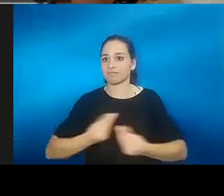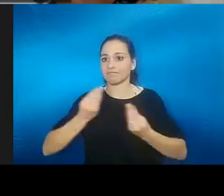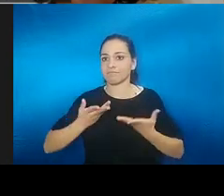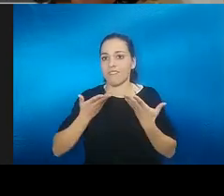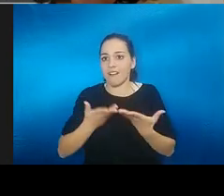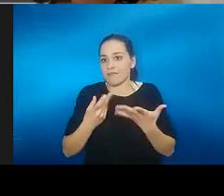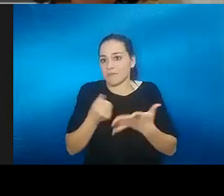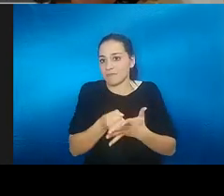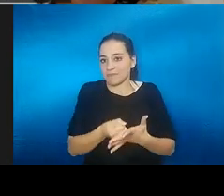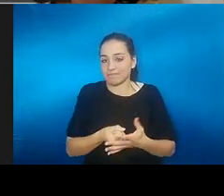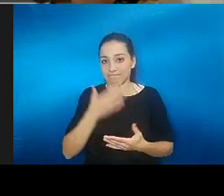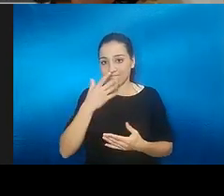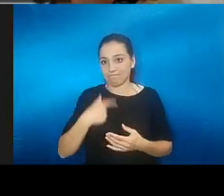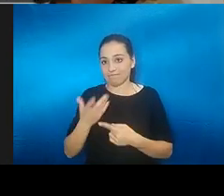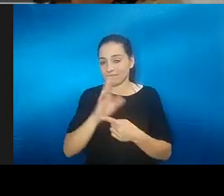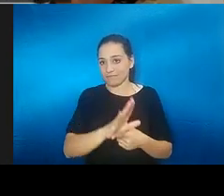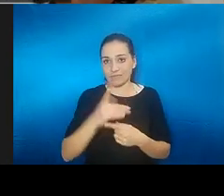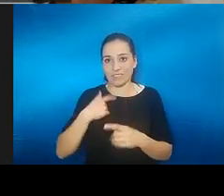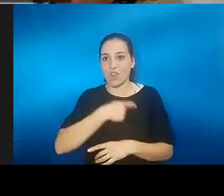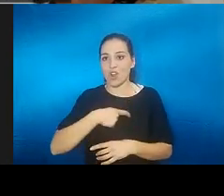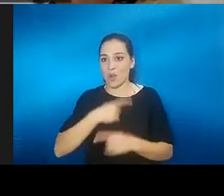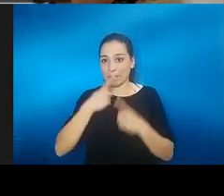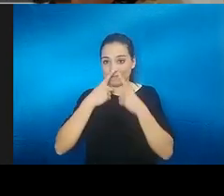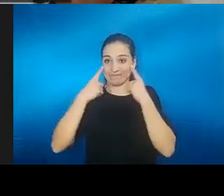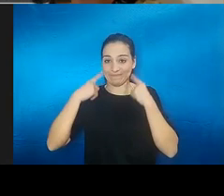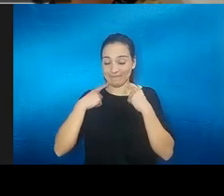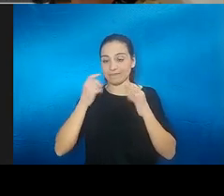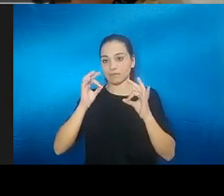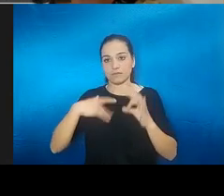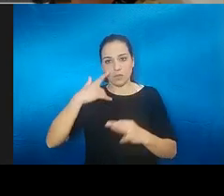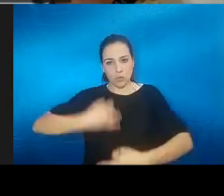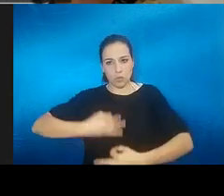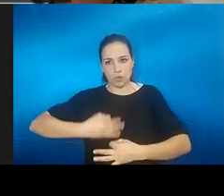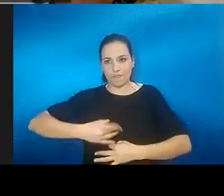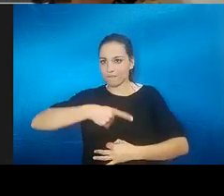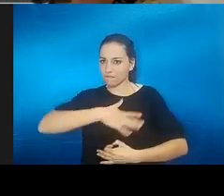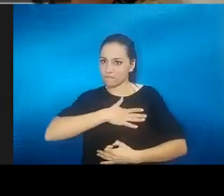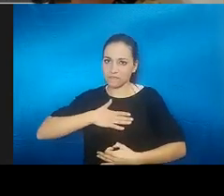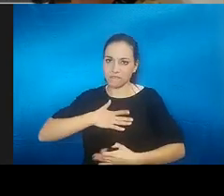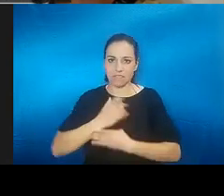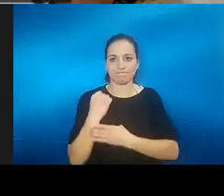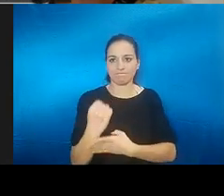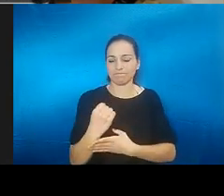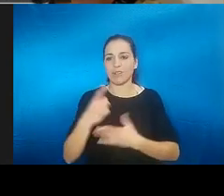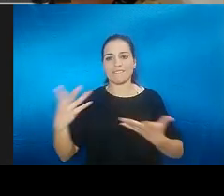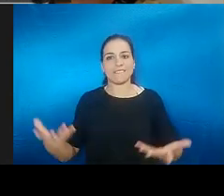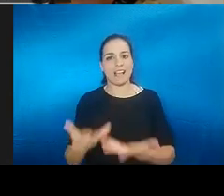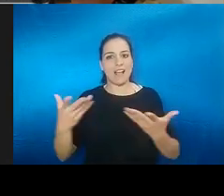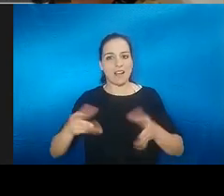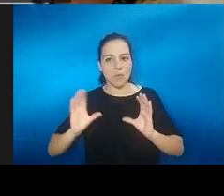Alobis que es el presidente de la comisión de rinología estoy convencidísimo de que Isan al revés va a apoyar y a estimular el grupo